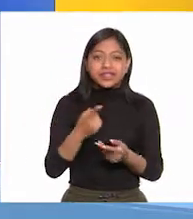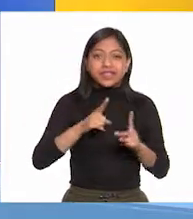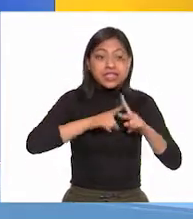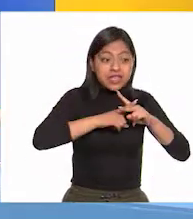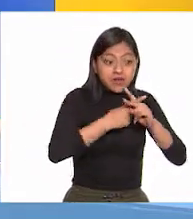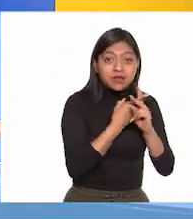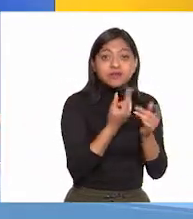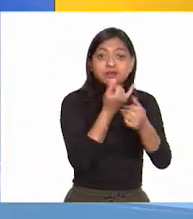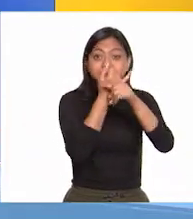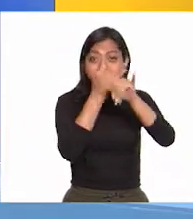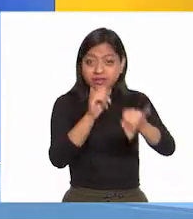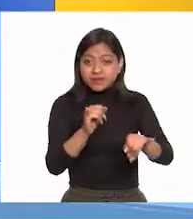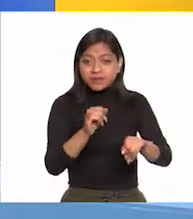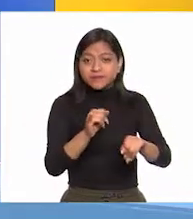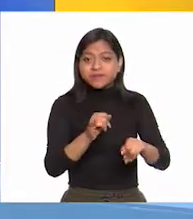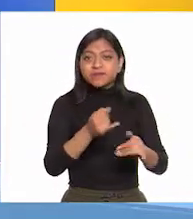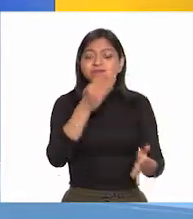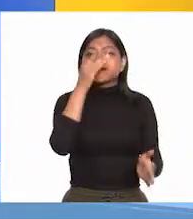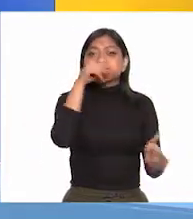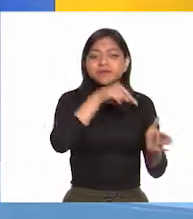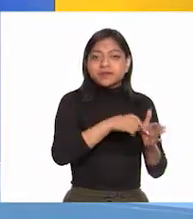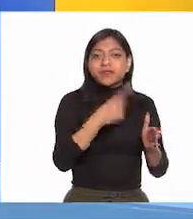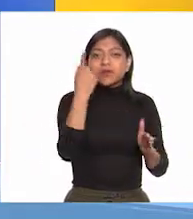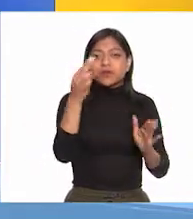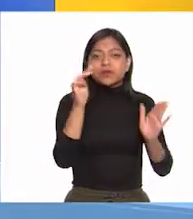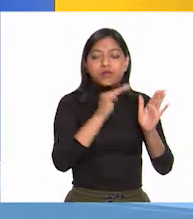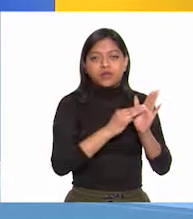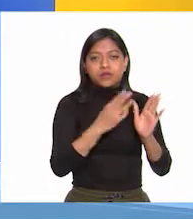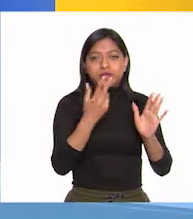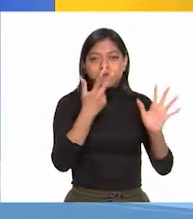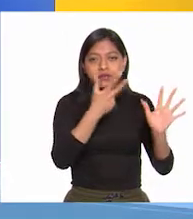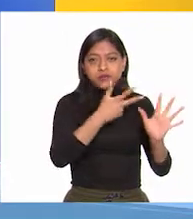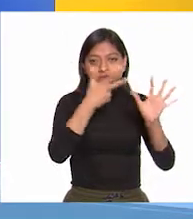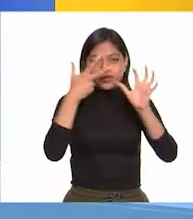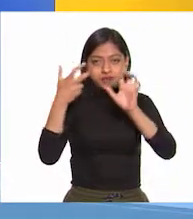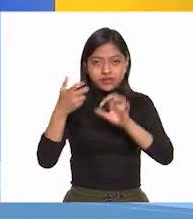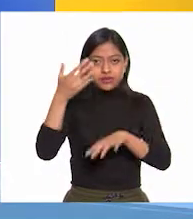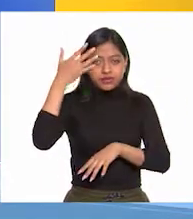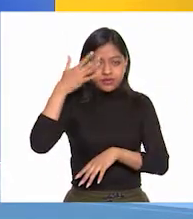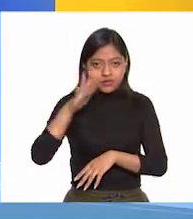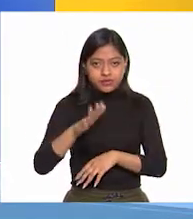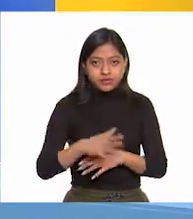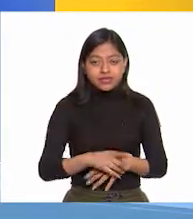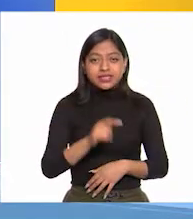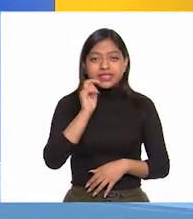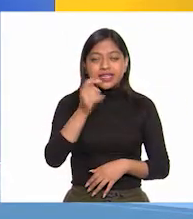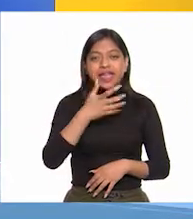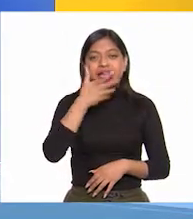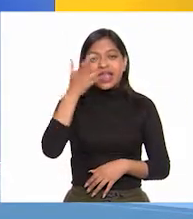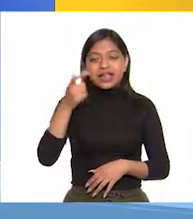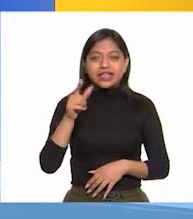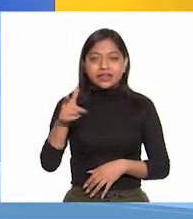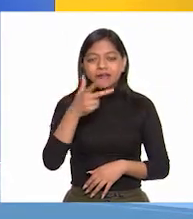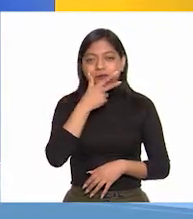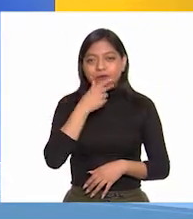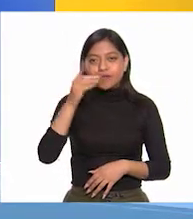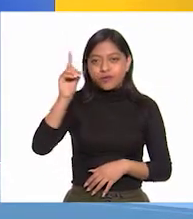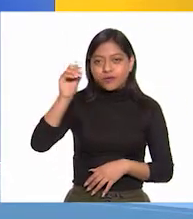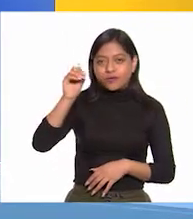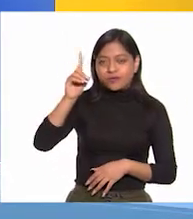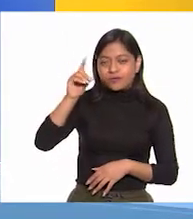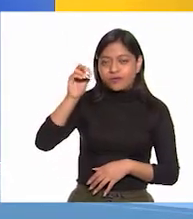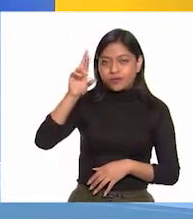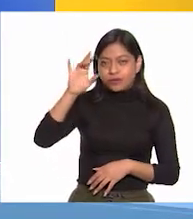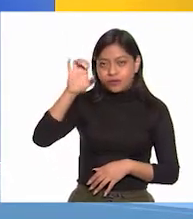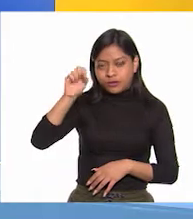inicio de la independencia está marcado en el año de 1810, con el famoso grito de dolores. Sin embargo, es